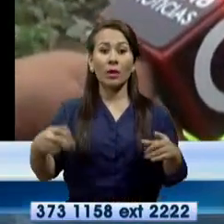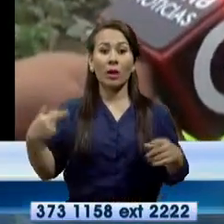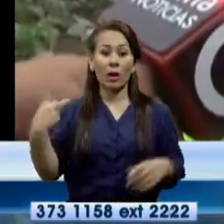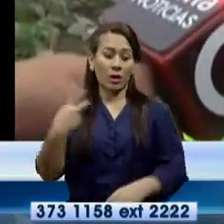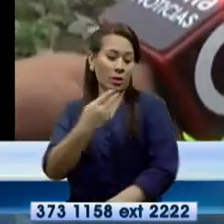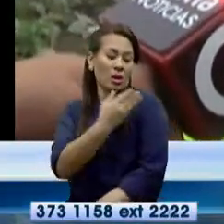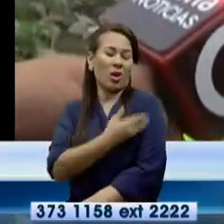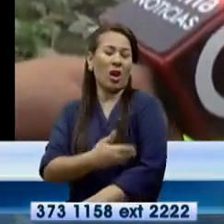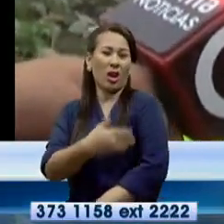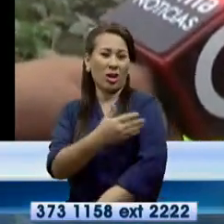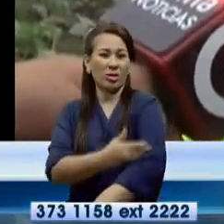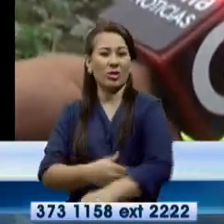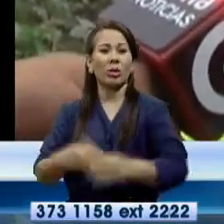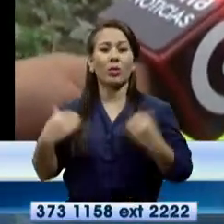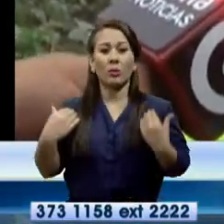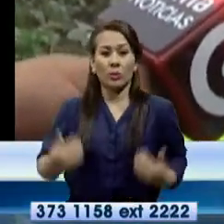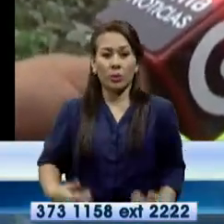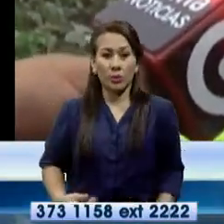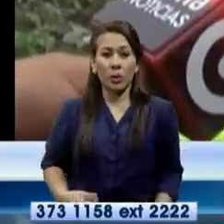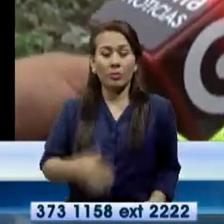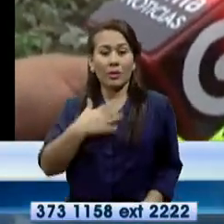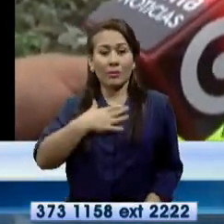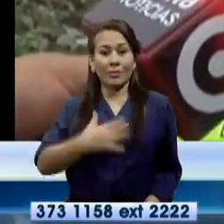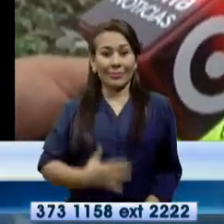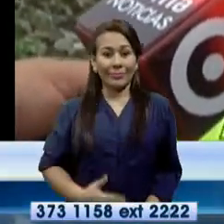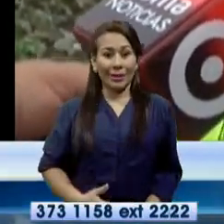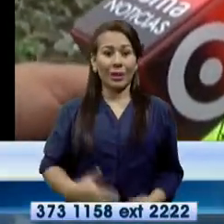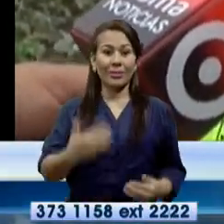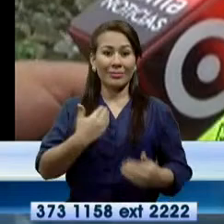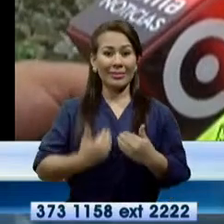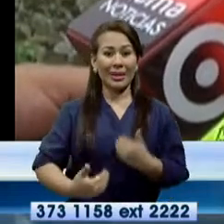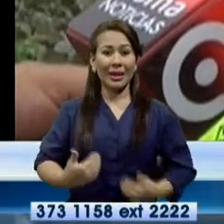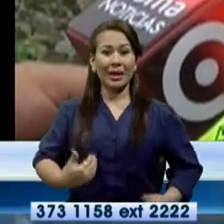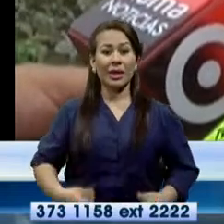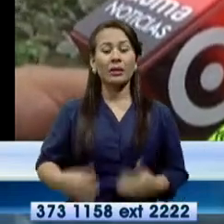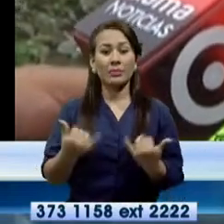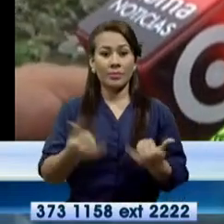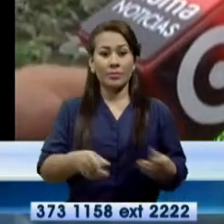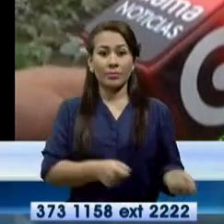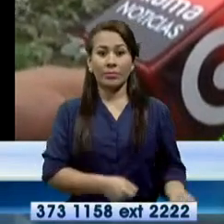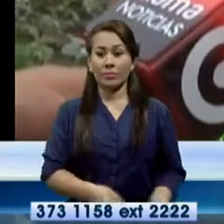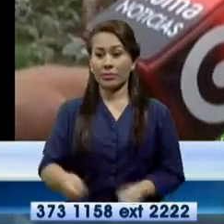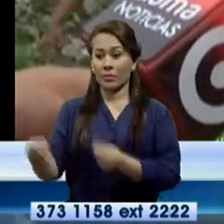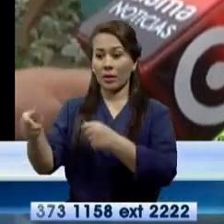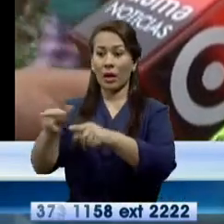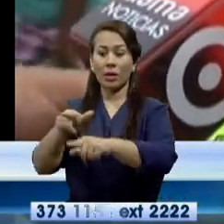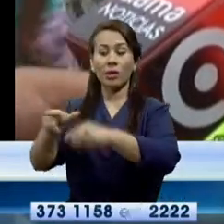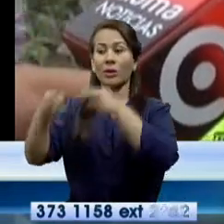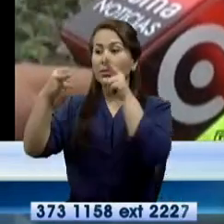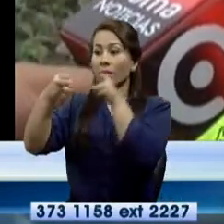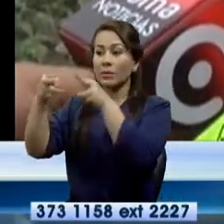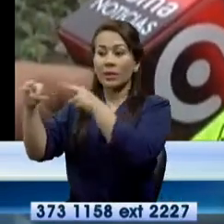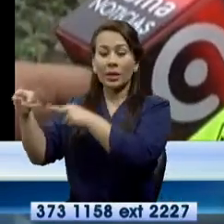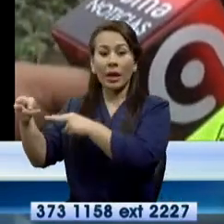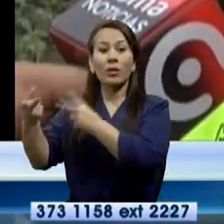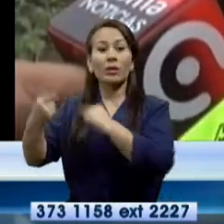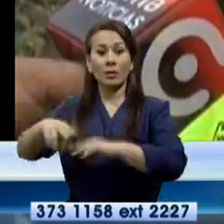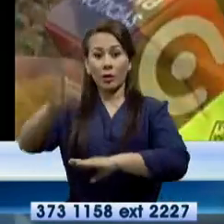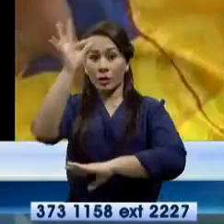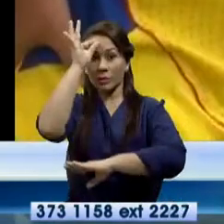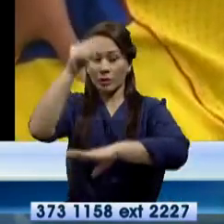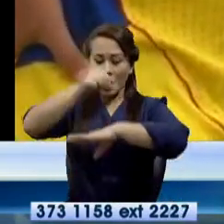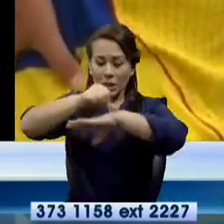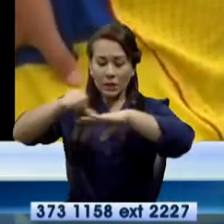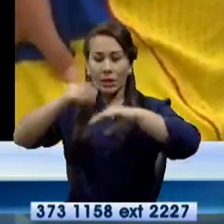en el cuerpo, en el tórax. Se le va a trasladar al centro forense para hacerle los respectivos